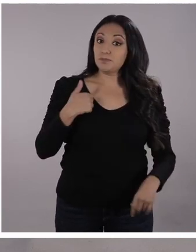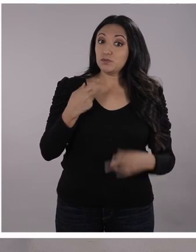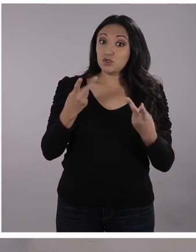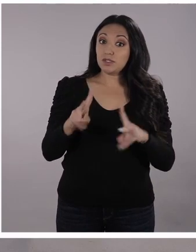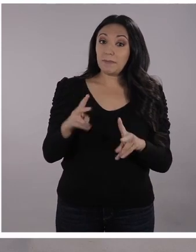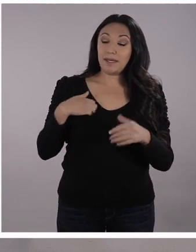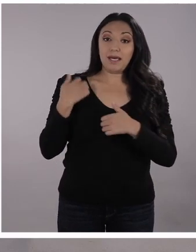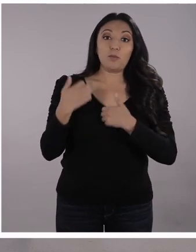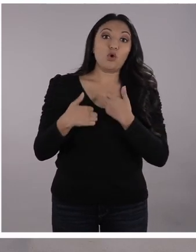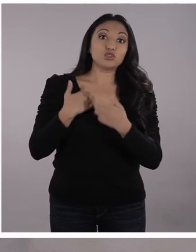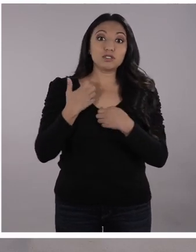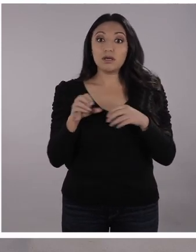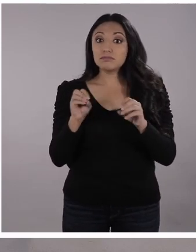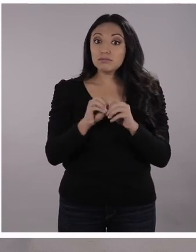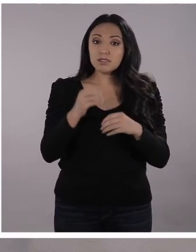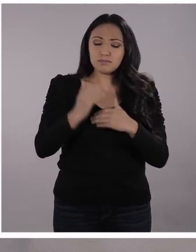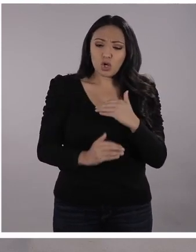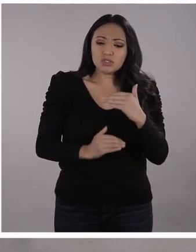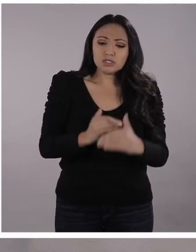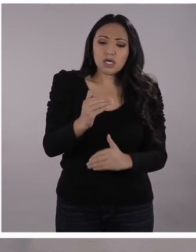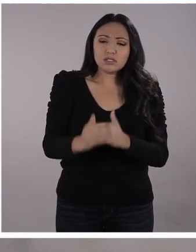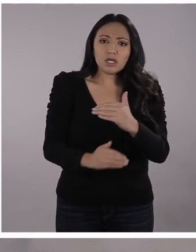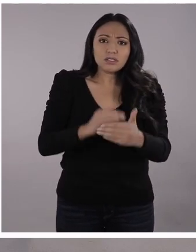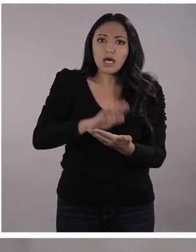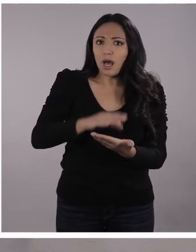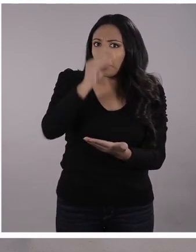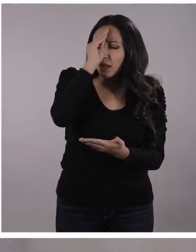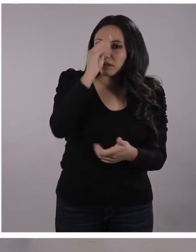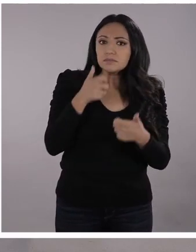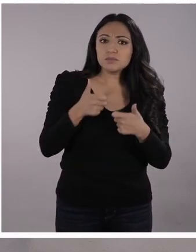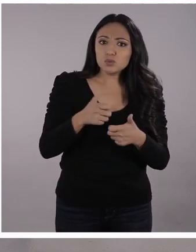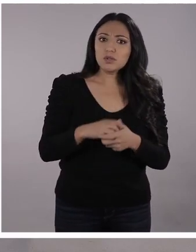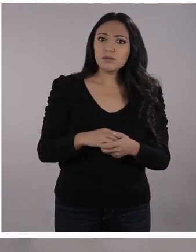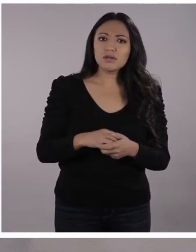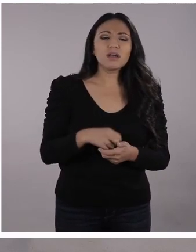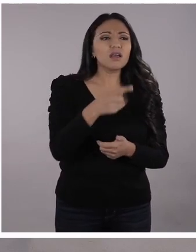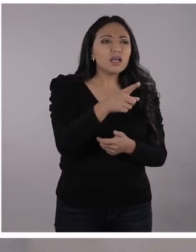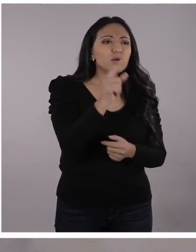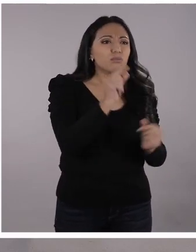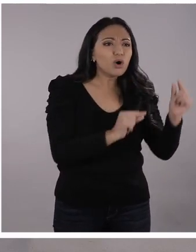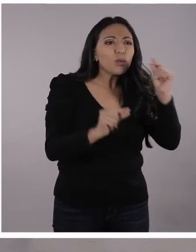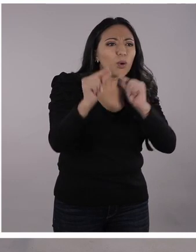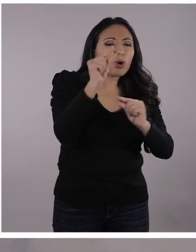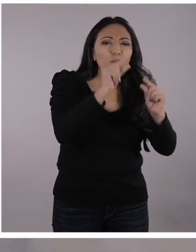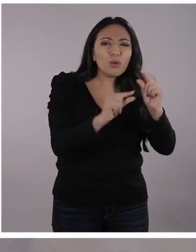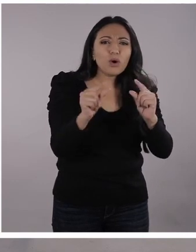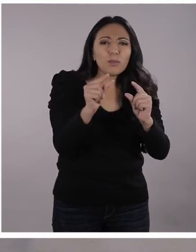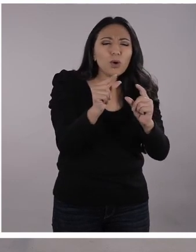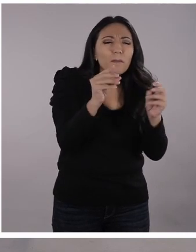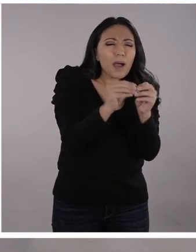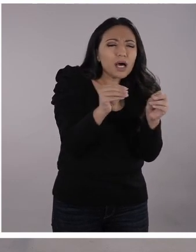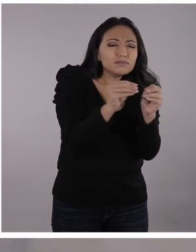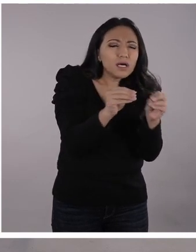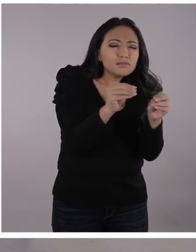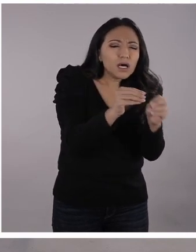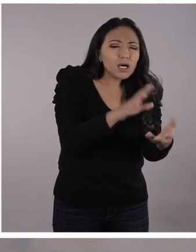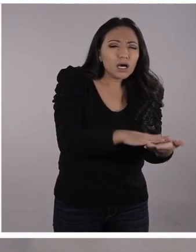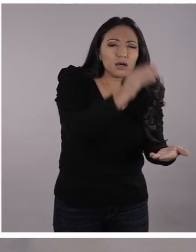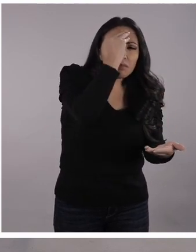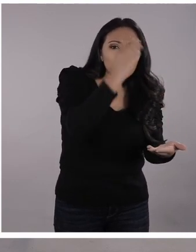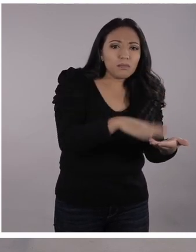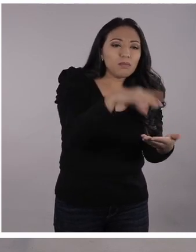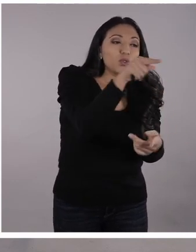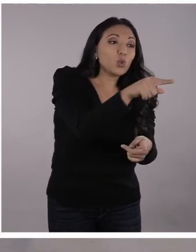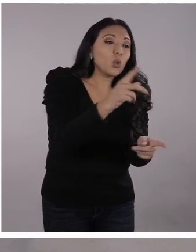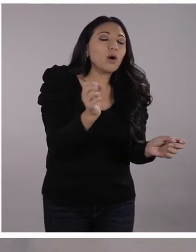bastante emocionada y contenta de los procesos que vamos generando. Ha estado impresionante cómo le vamos exprimiendo cada vez más. La pobre profe Gaby